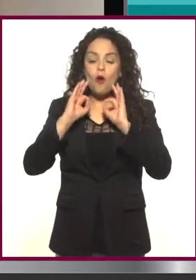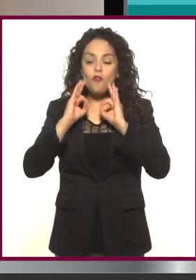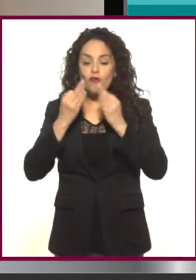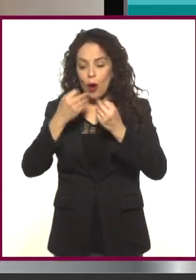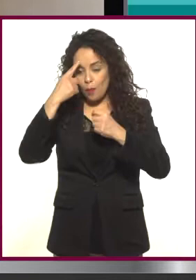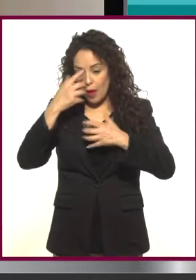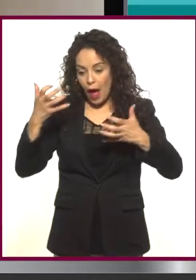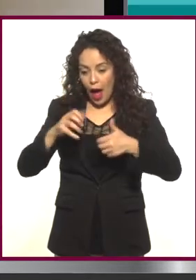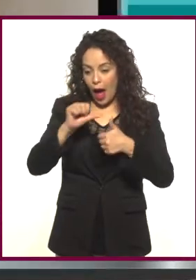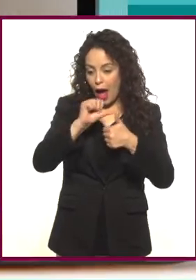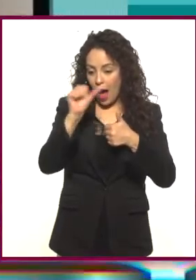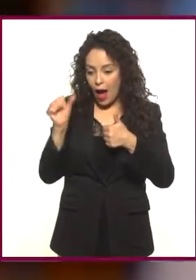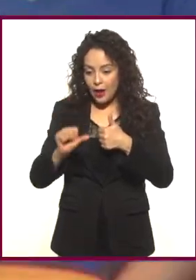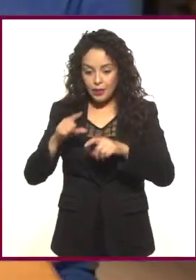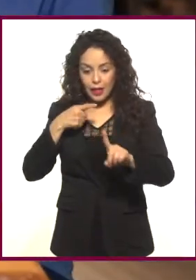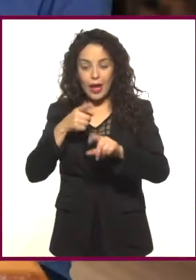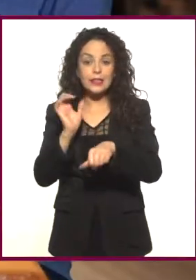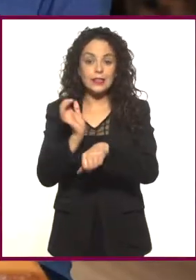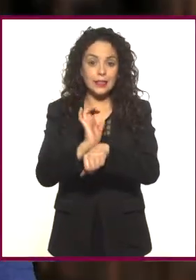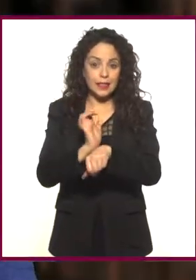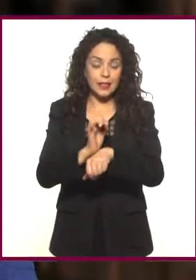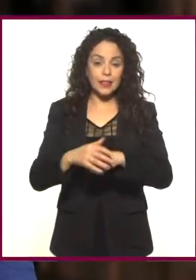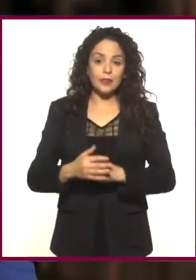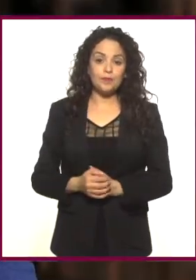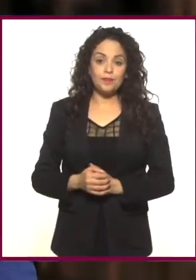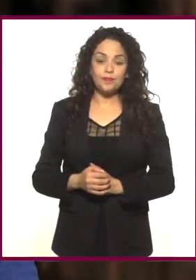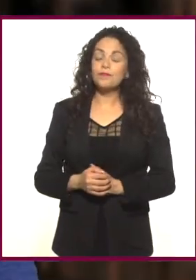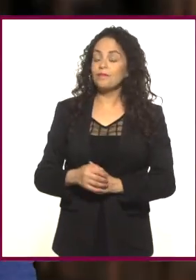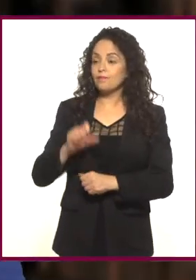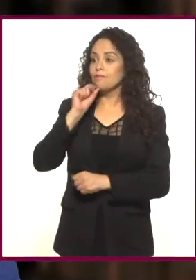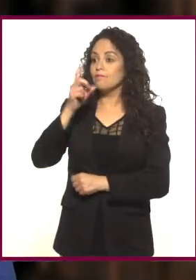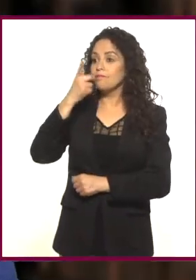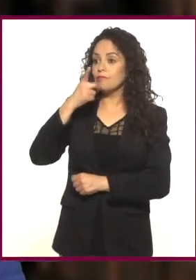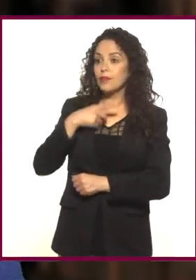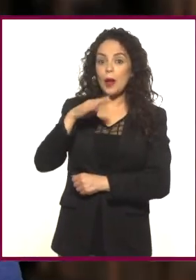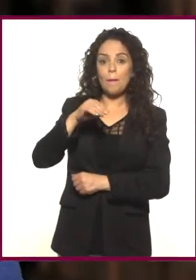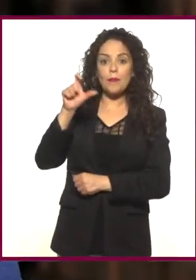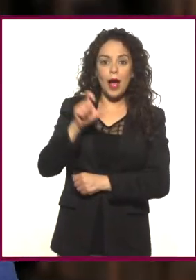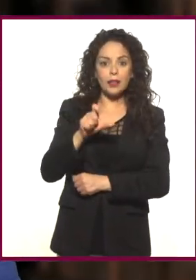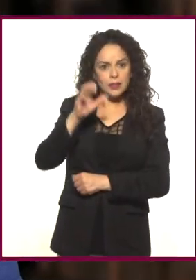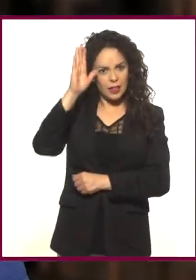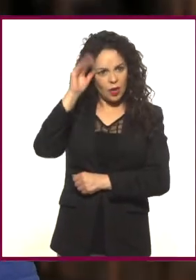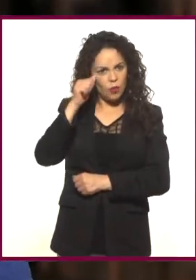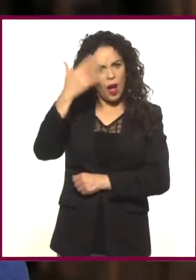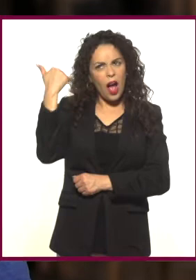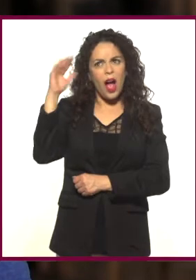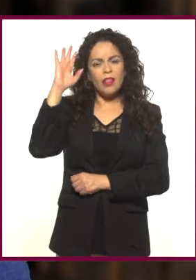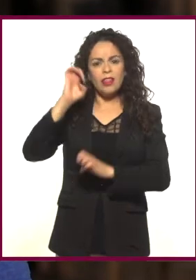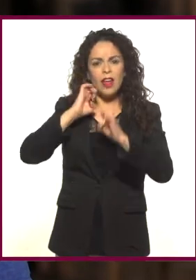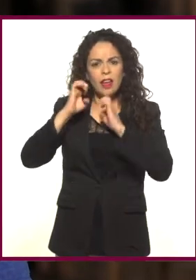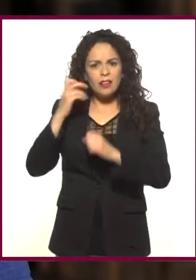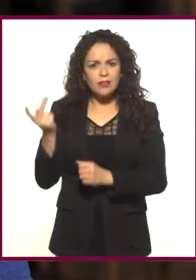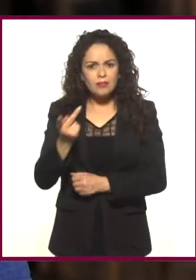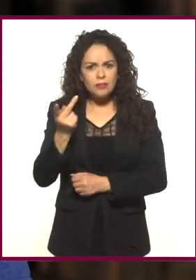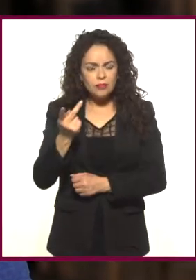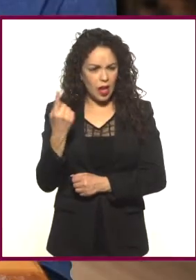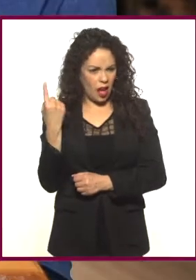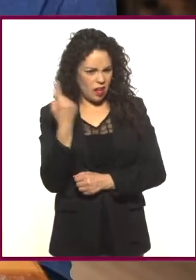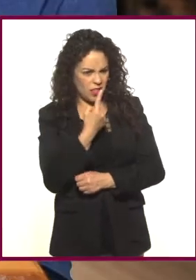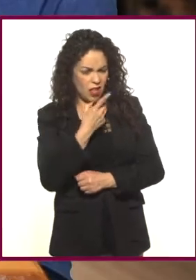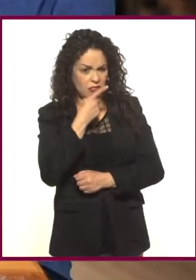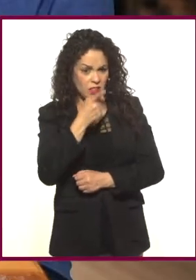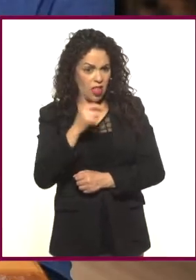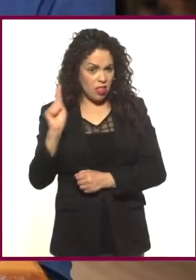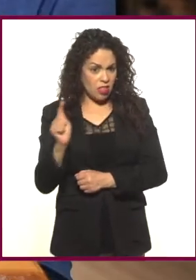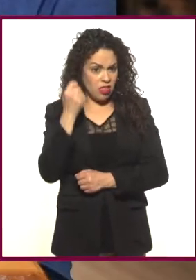de arte que es el cine. Justo lo que nos dijo Max Unino cuando lo entrevistamos. ¿Te acuerdas? ¿Qué? ¿Que ahora la